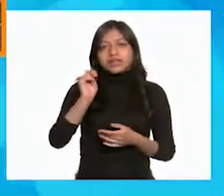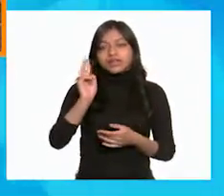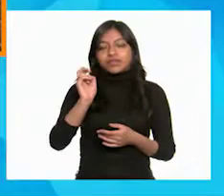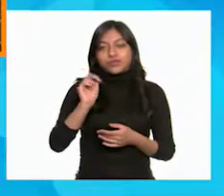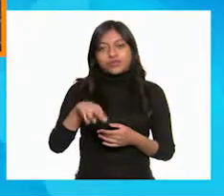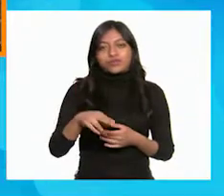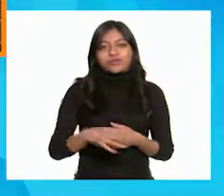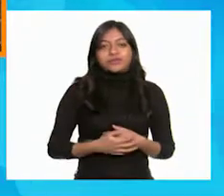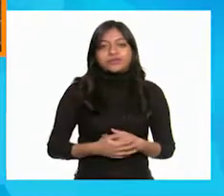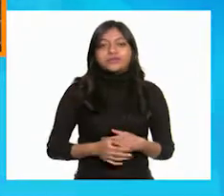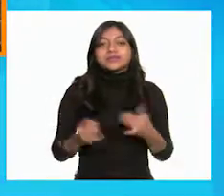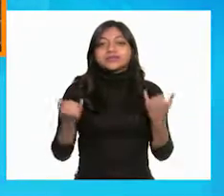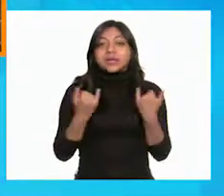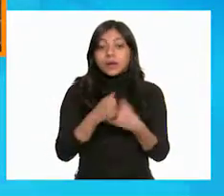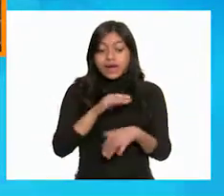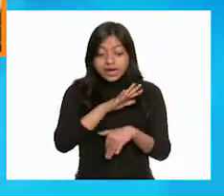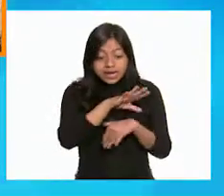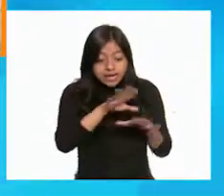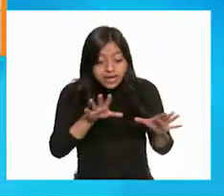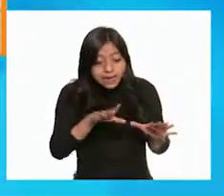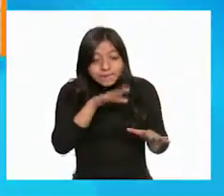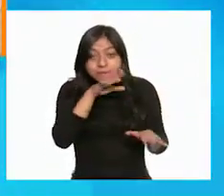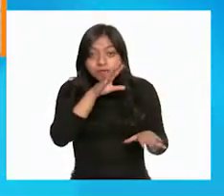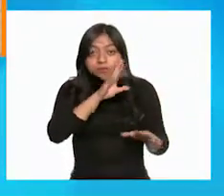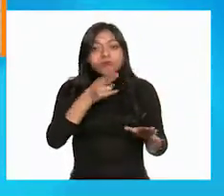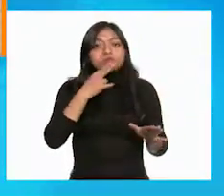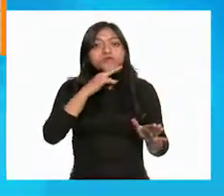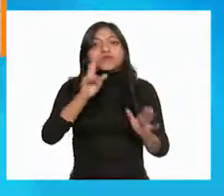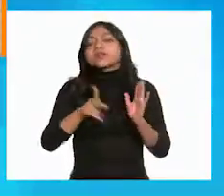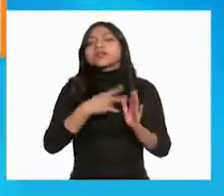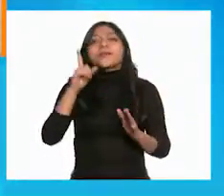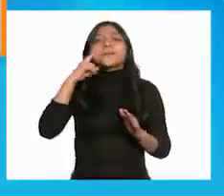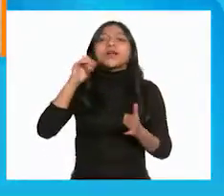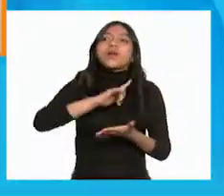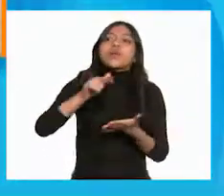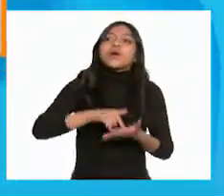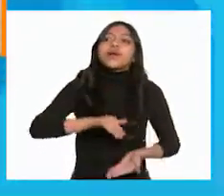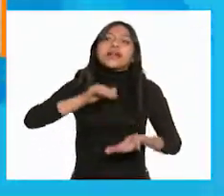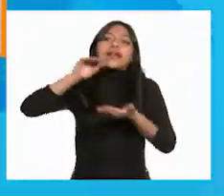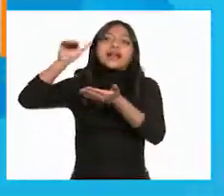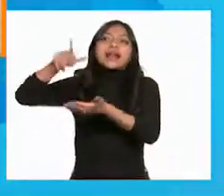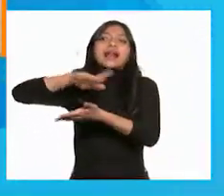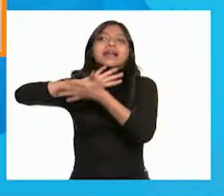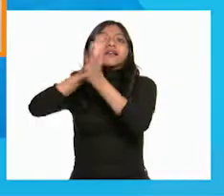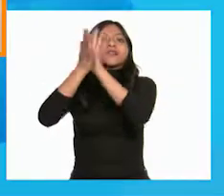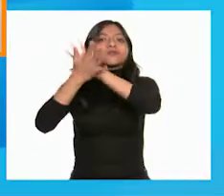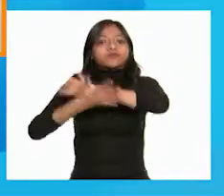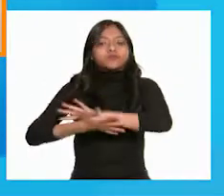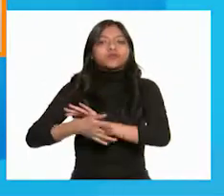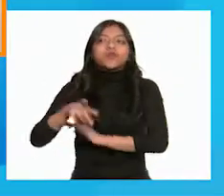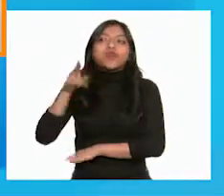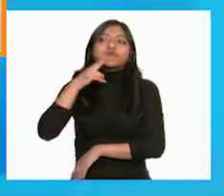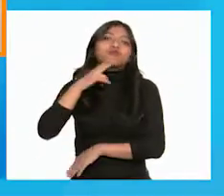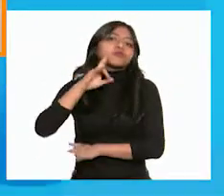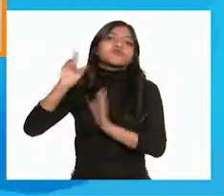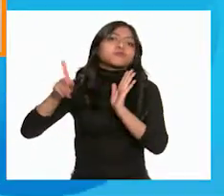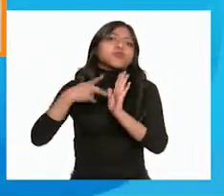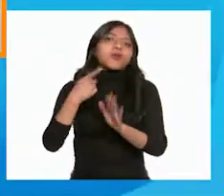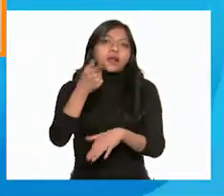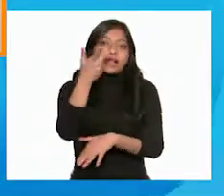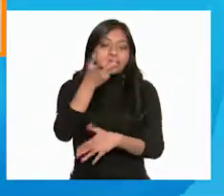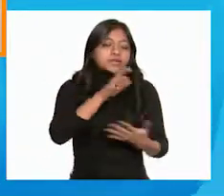y las llevamos a un lugar donde las reciclan y las llevan a un lugar donde las